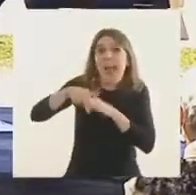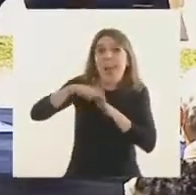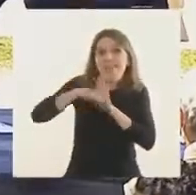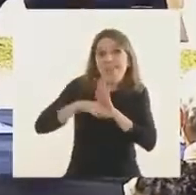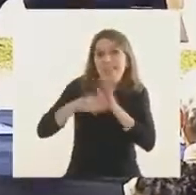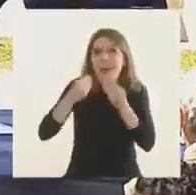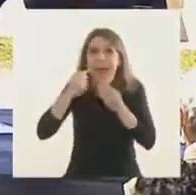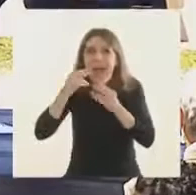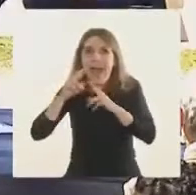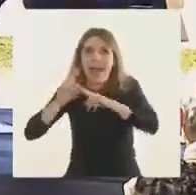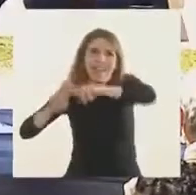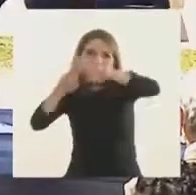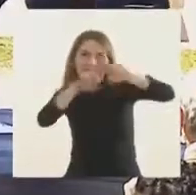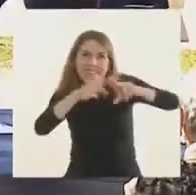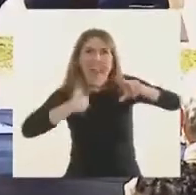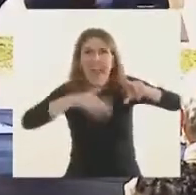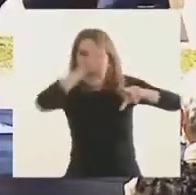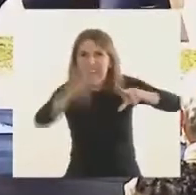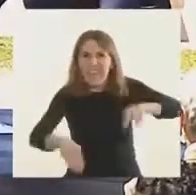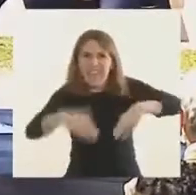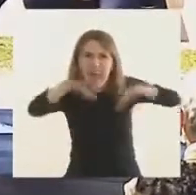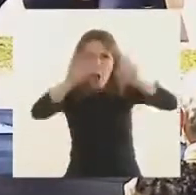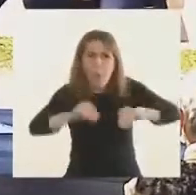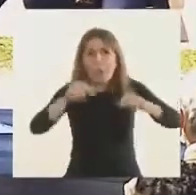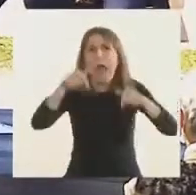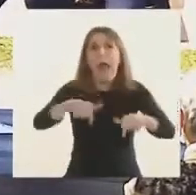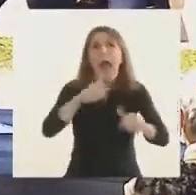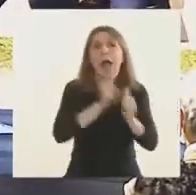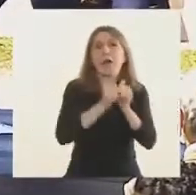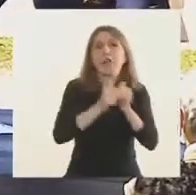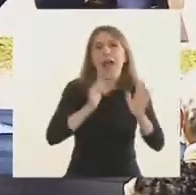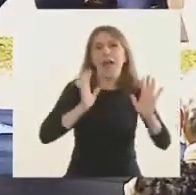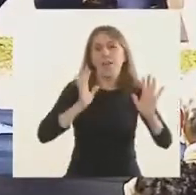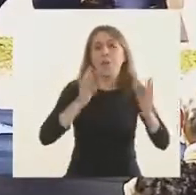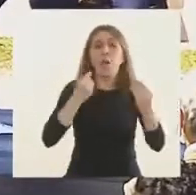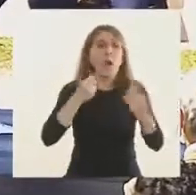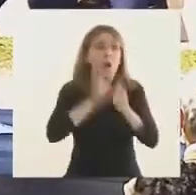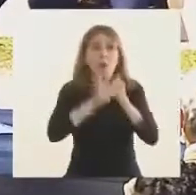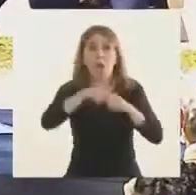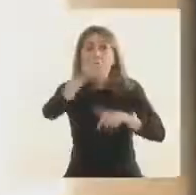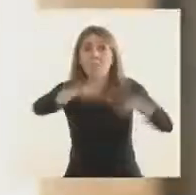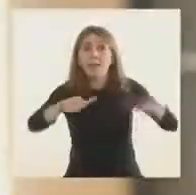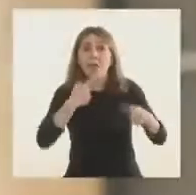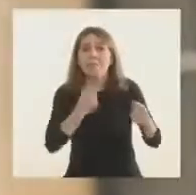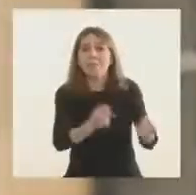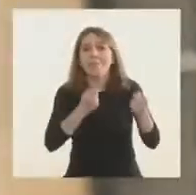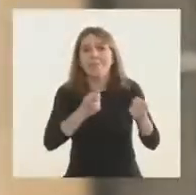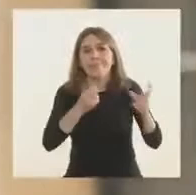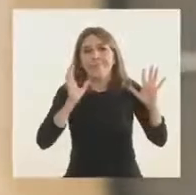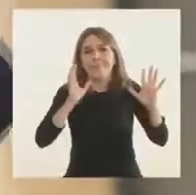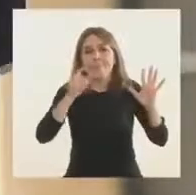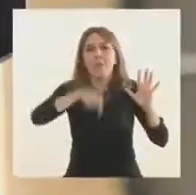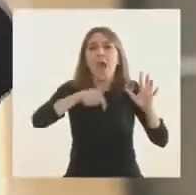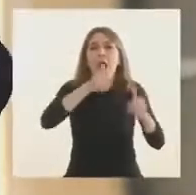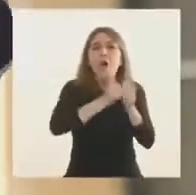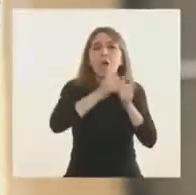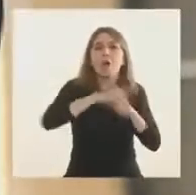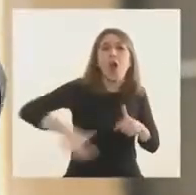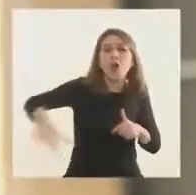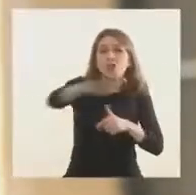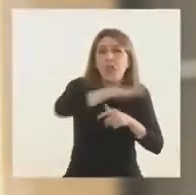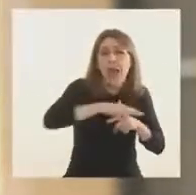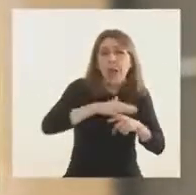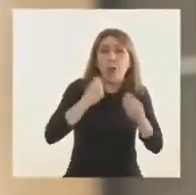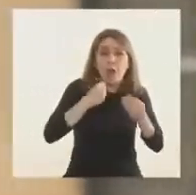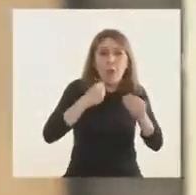del país, acá en Rosario, porque Rosario lo está necesitando, porque Rosario es el sector donde más irradió el